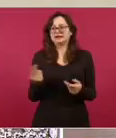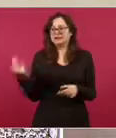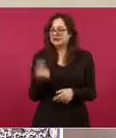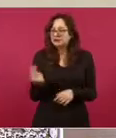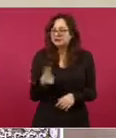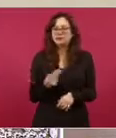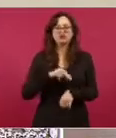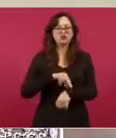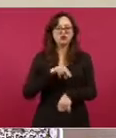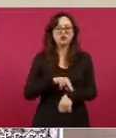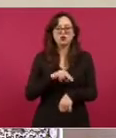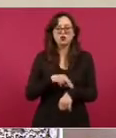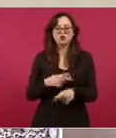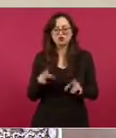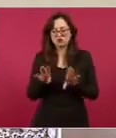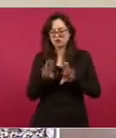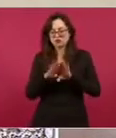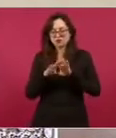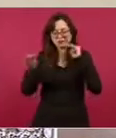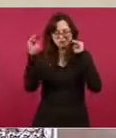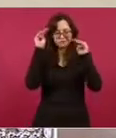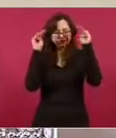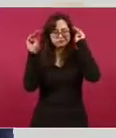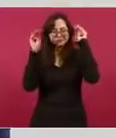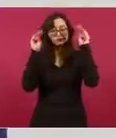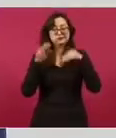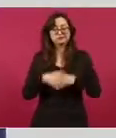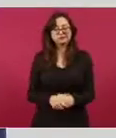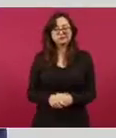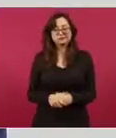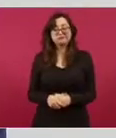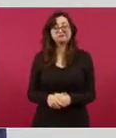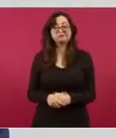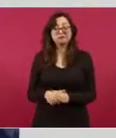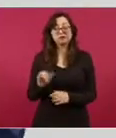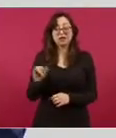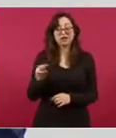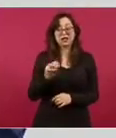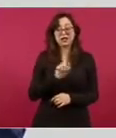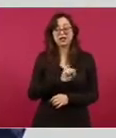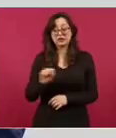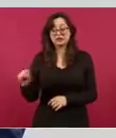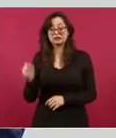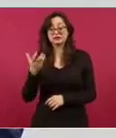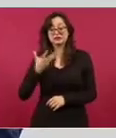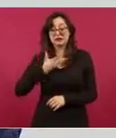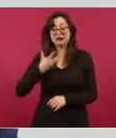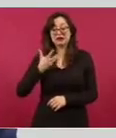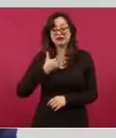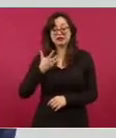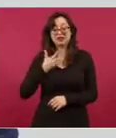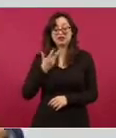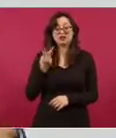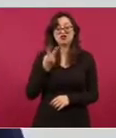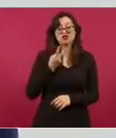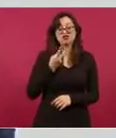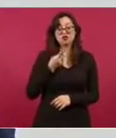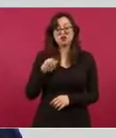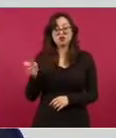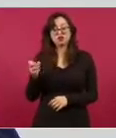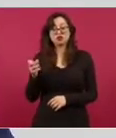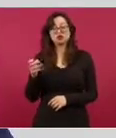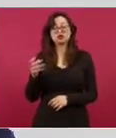particular. En el IMSS hay 27 mil 398 médicos especialistas que se